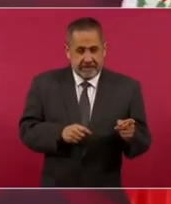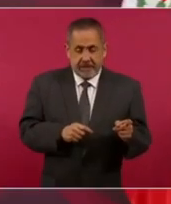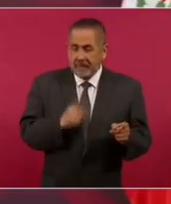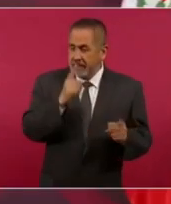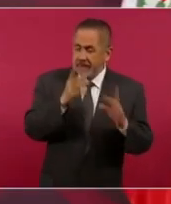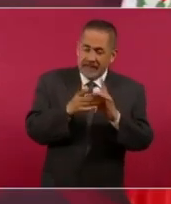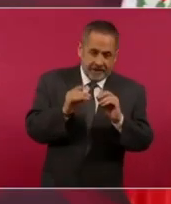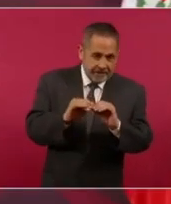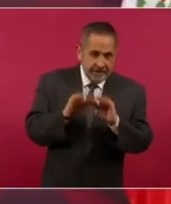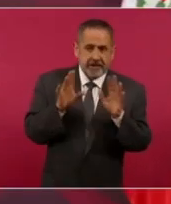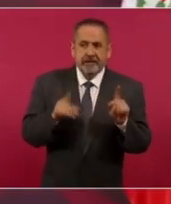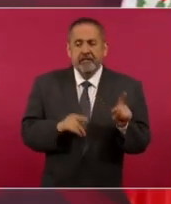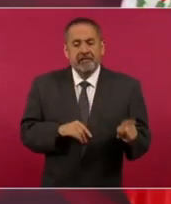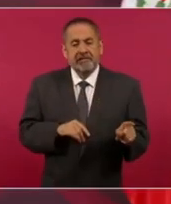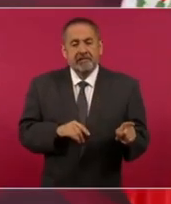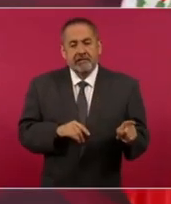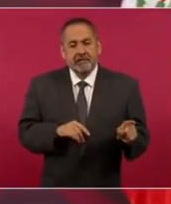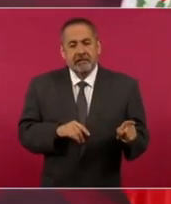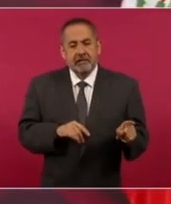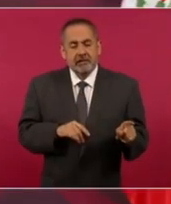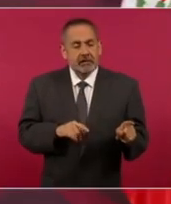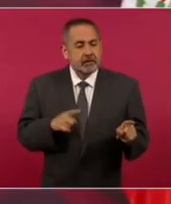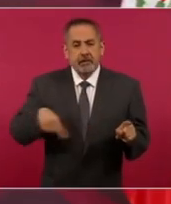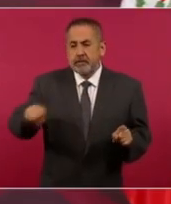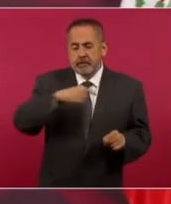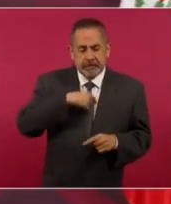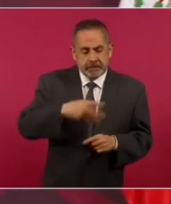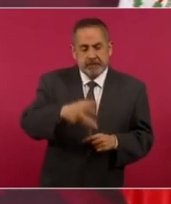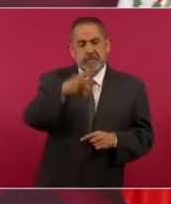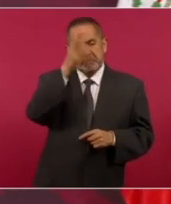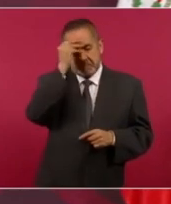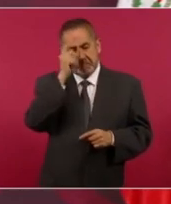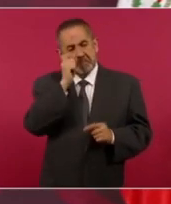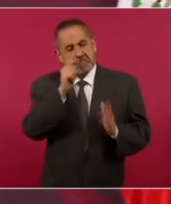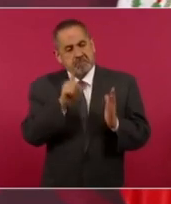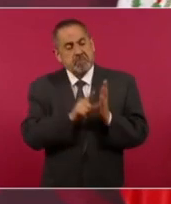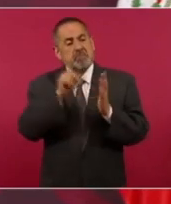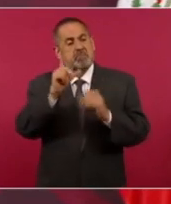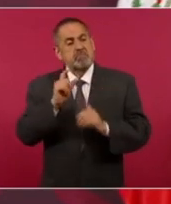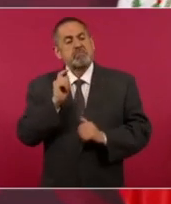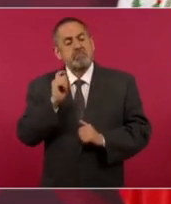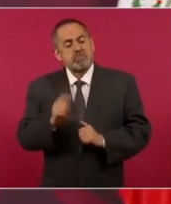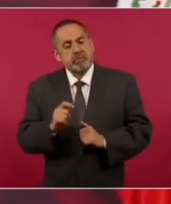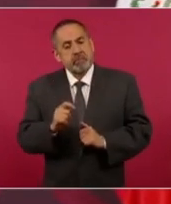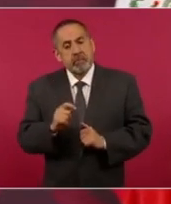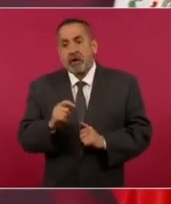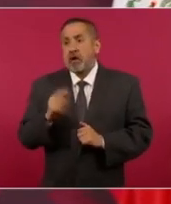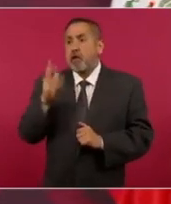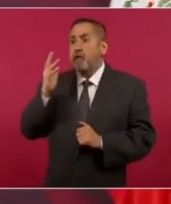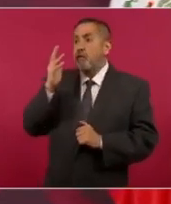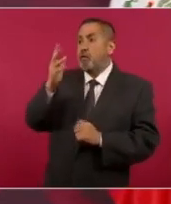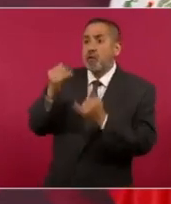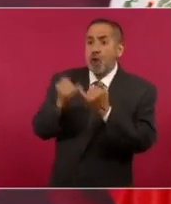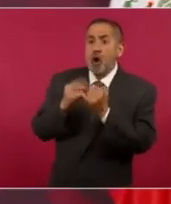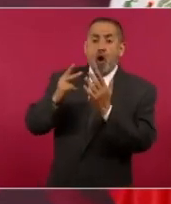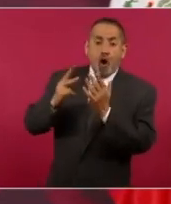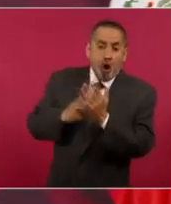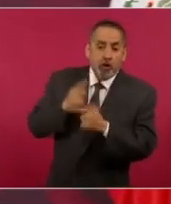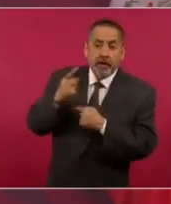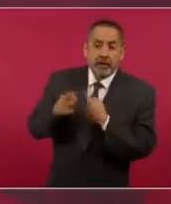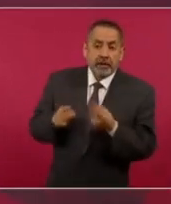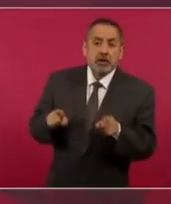como enseñanza es que nunca más se deben de repetir